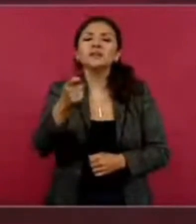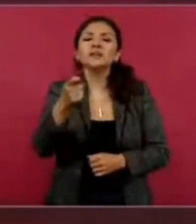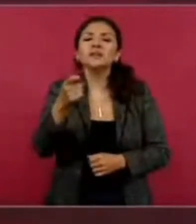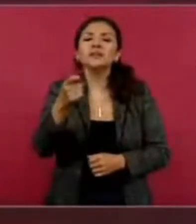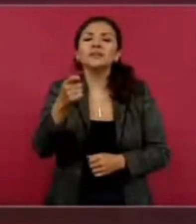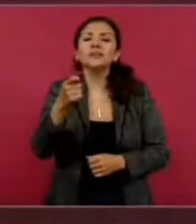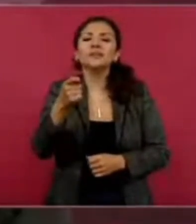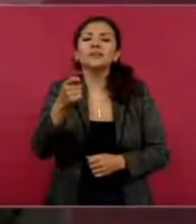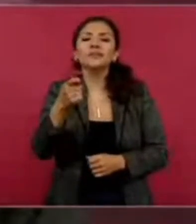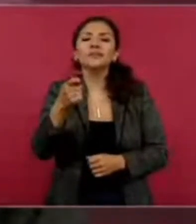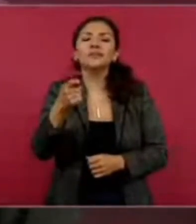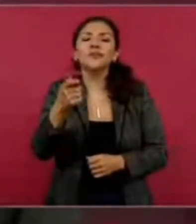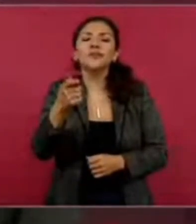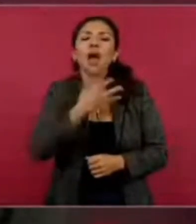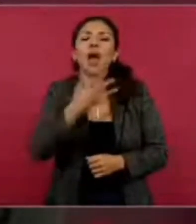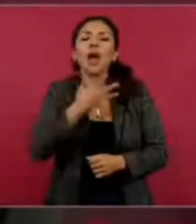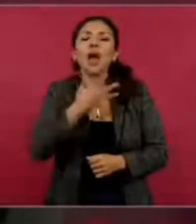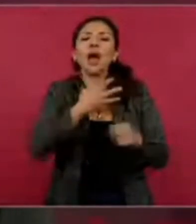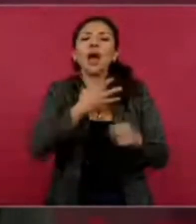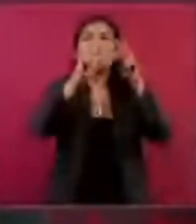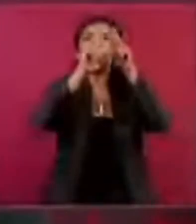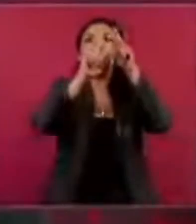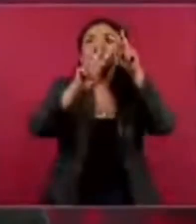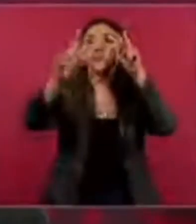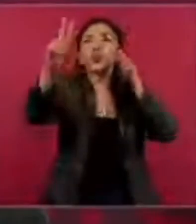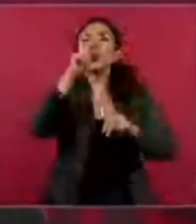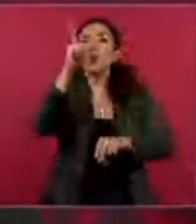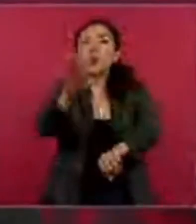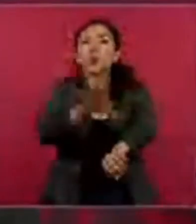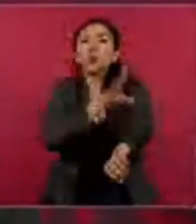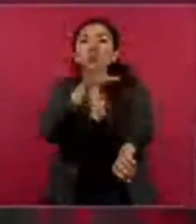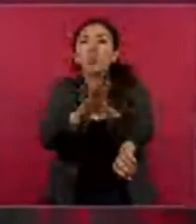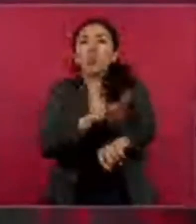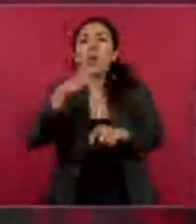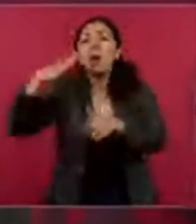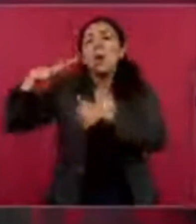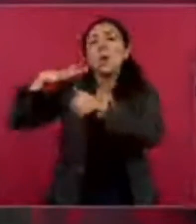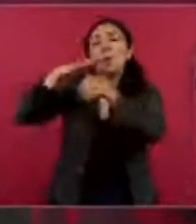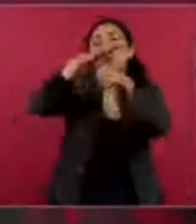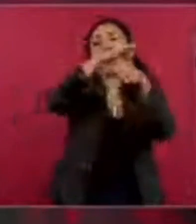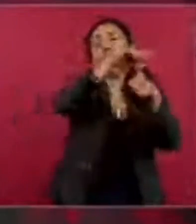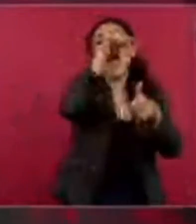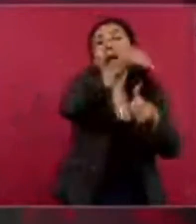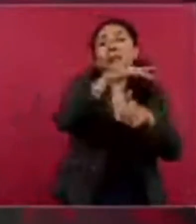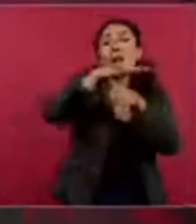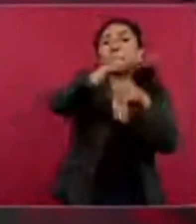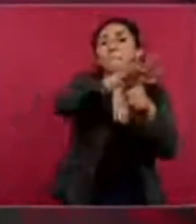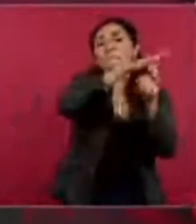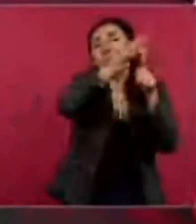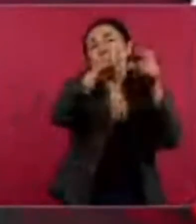líneas de alta tensión. Entonces, muy lamentable